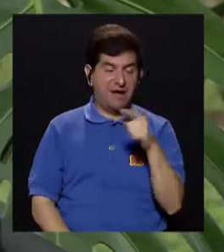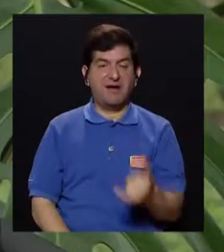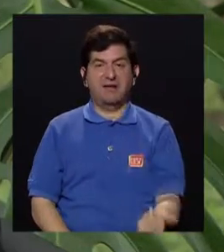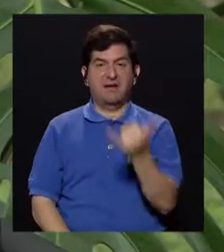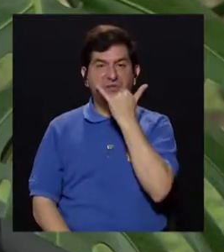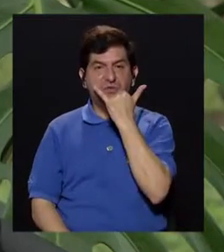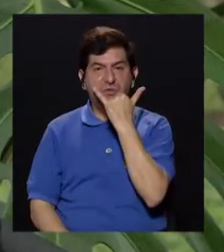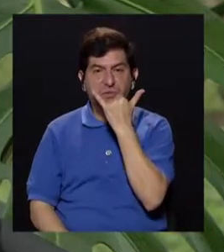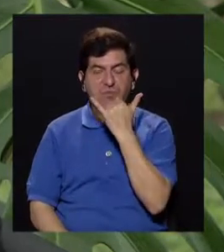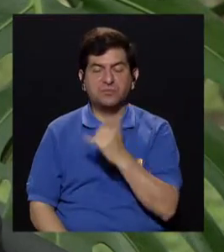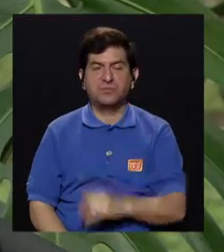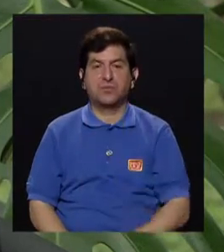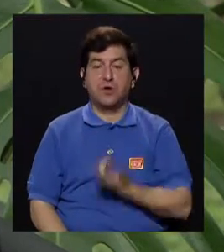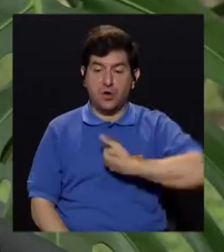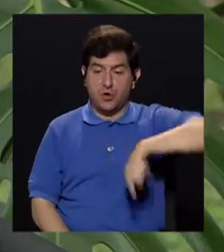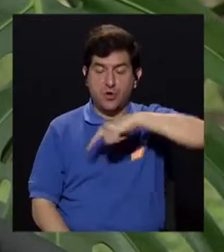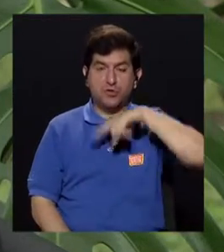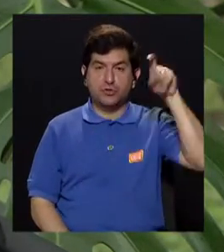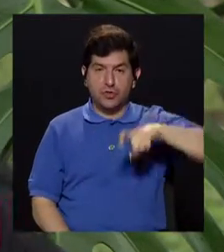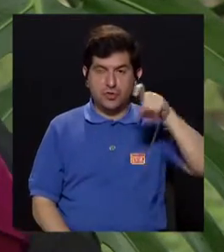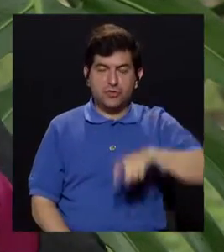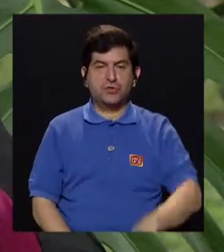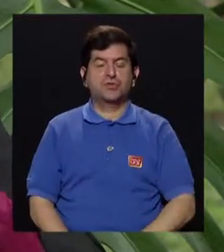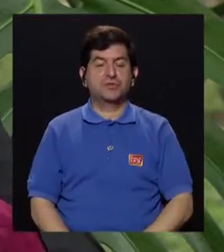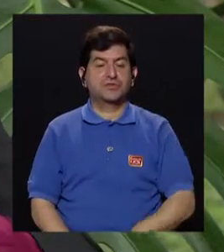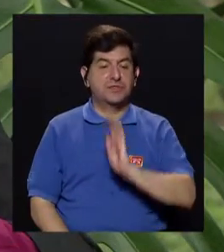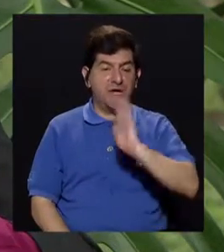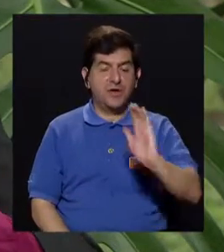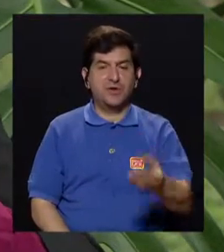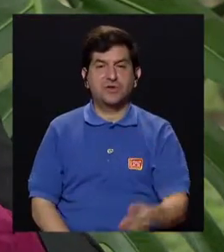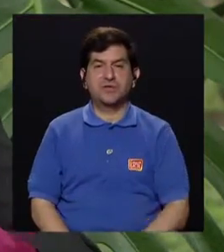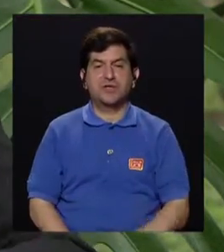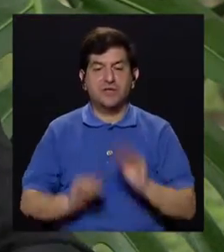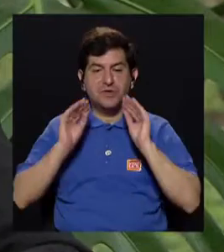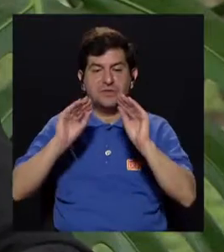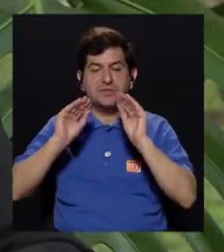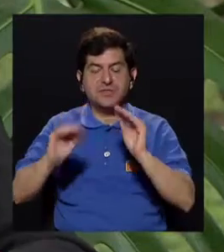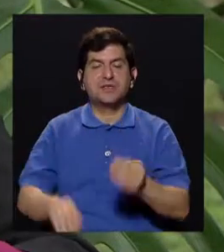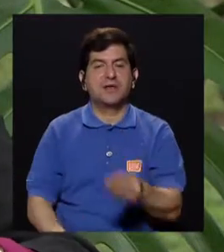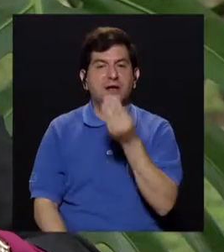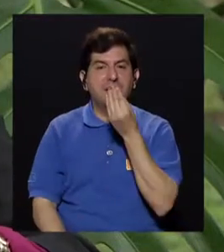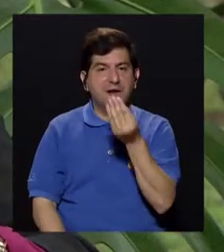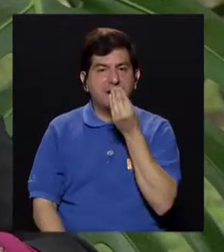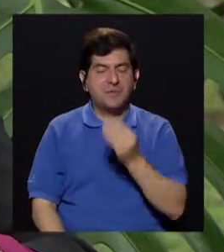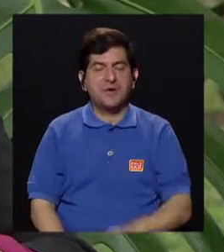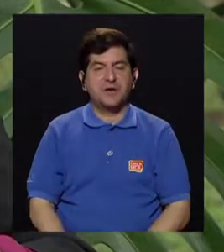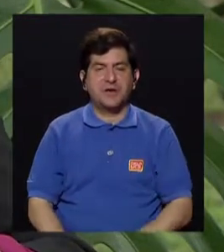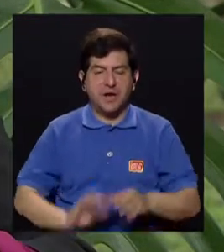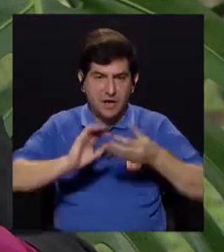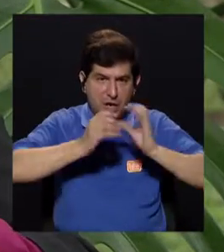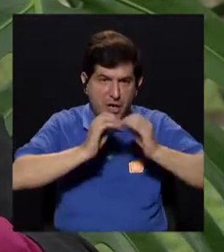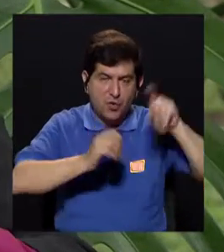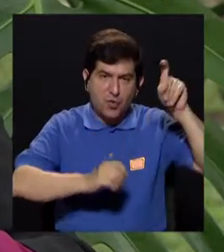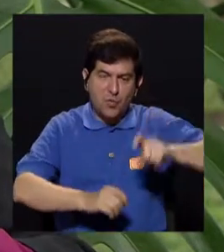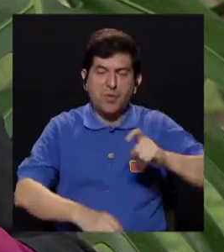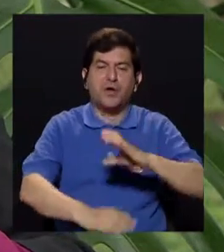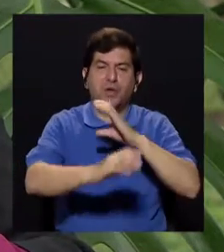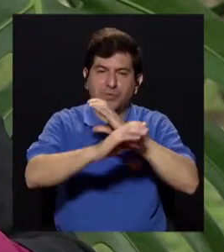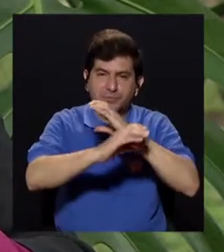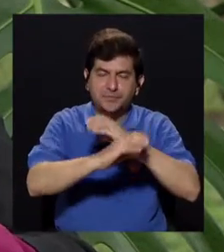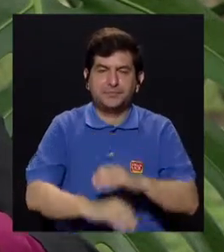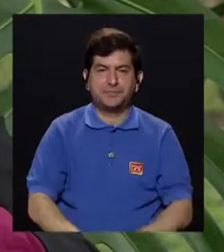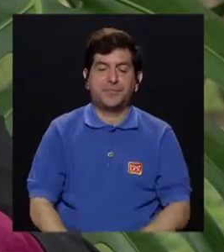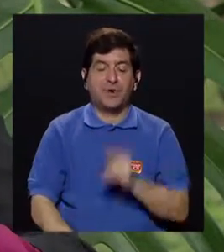Ahí estamos cometiendo un error. O sea, nosotros tenemos que enseñar a los niños que la alimentación de ellos en cantidades tiene que ser